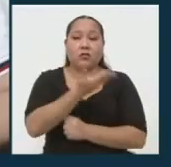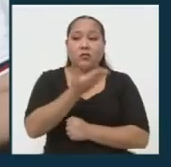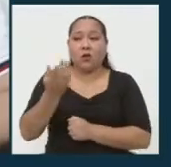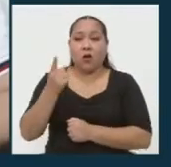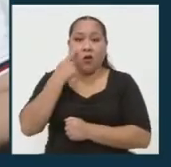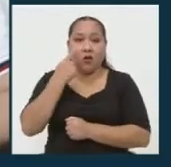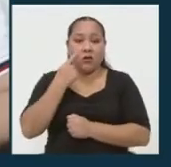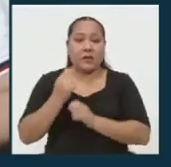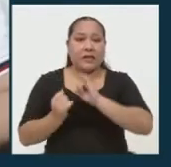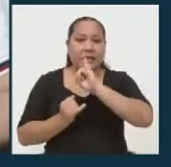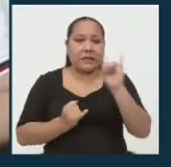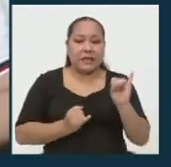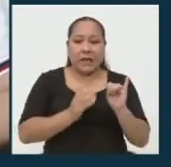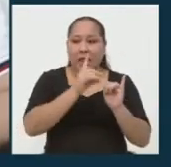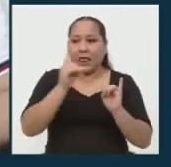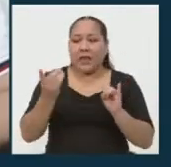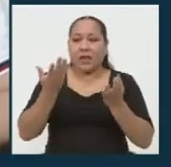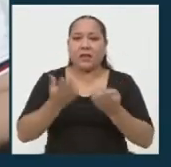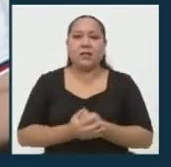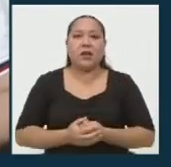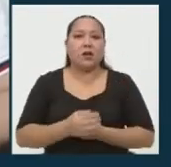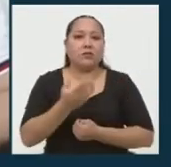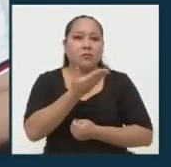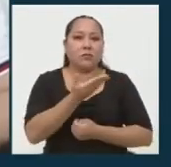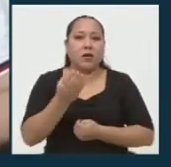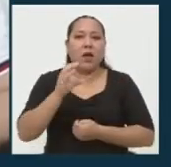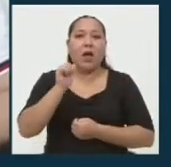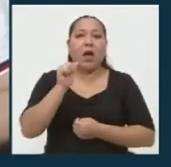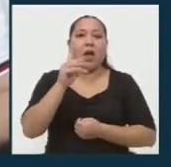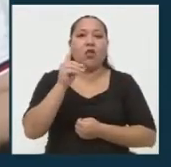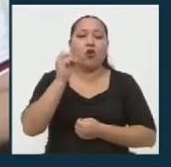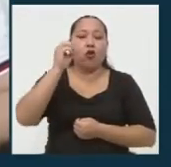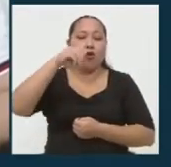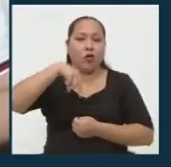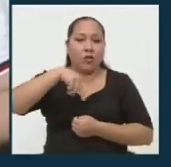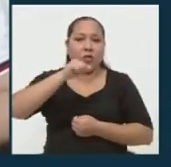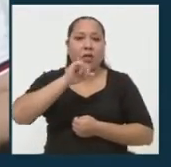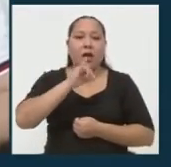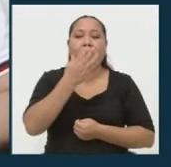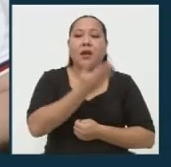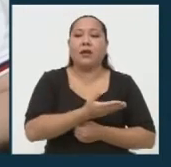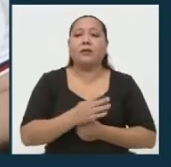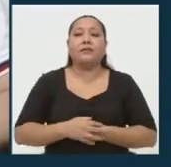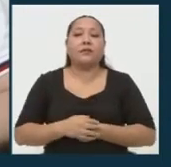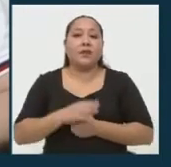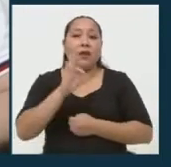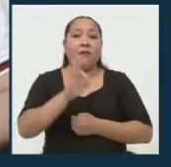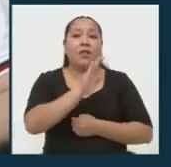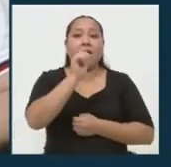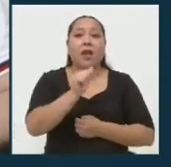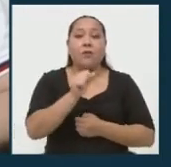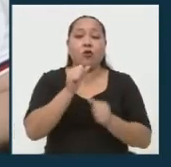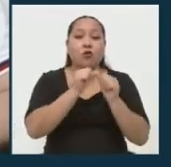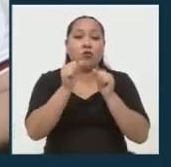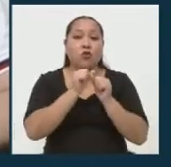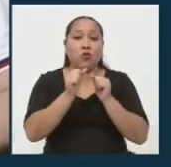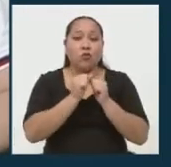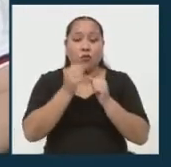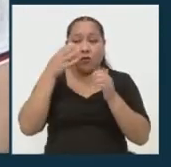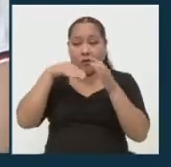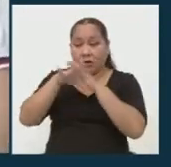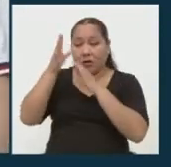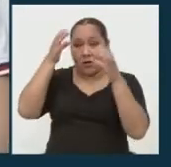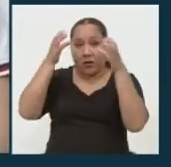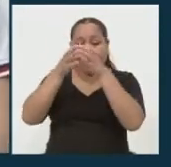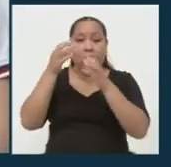conocerlos de izquierda a derecha, los candidatos Adonay Guerrero Cáceres del partido Frente Amplio. Él postula al Congreso